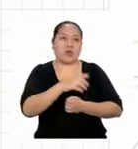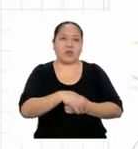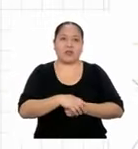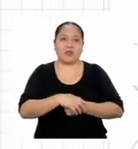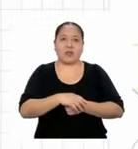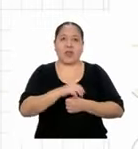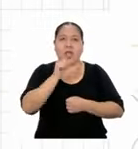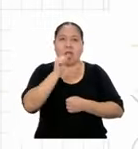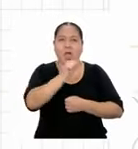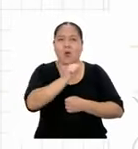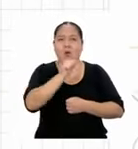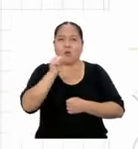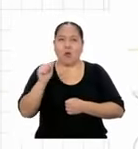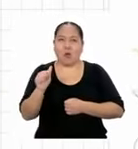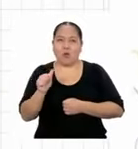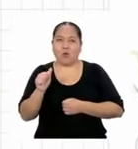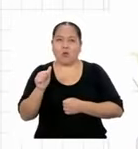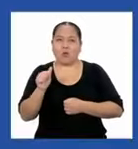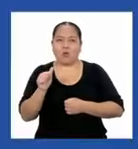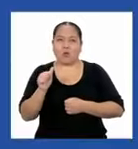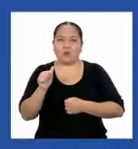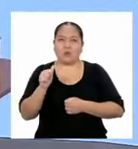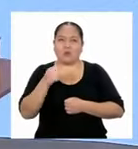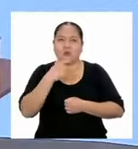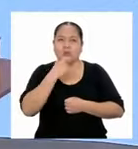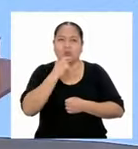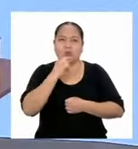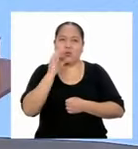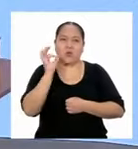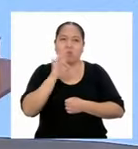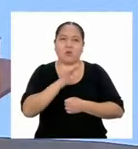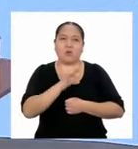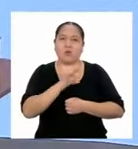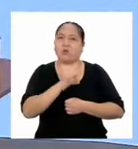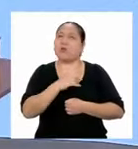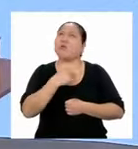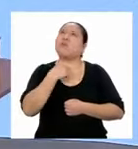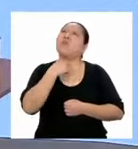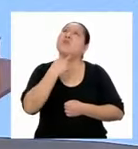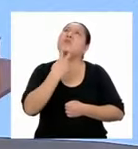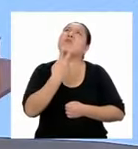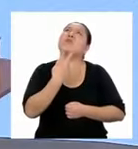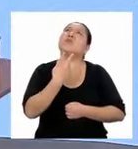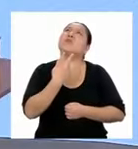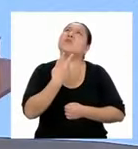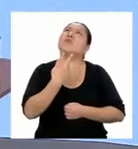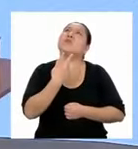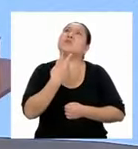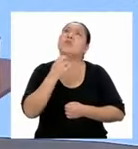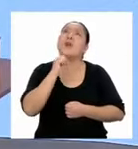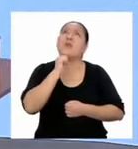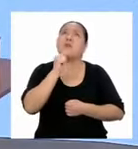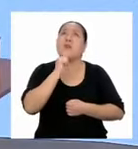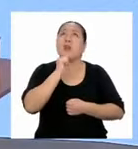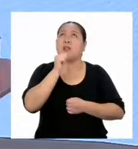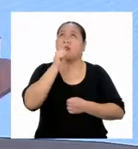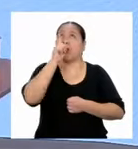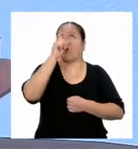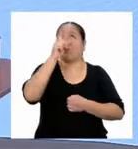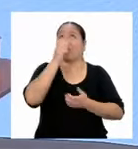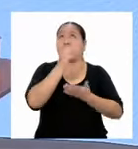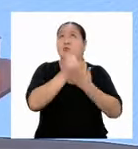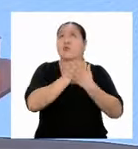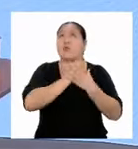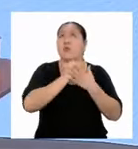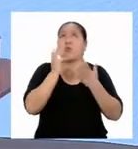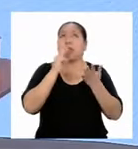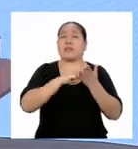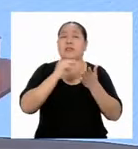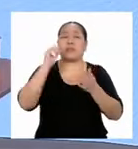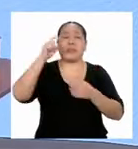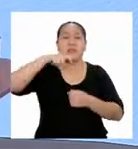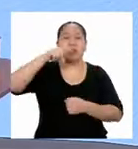ángulo-ángulo tampoco. Señor de la voz misteriosa, me falta una pista más. Necesito conocer la medida de los